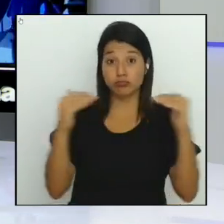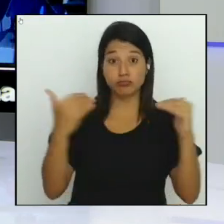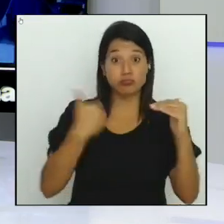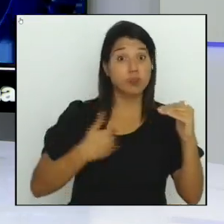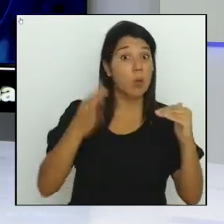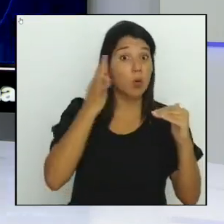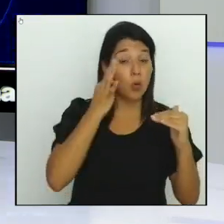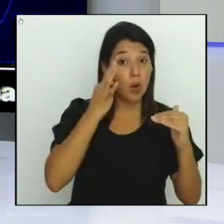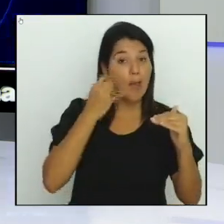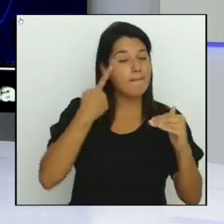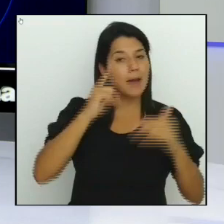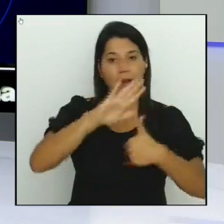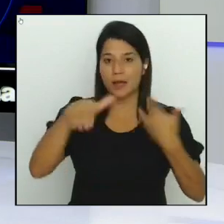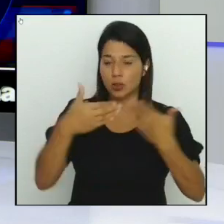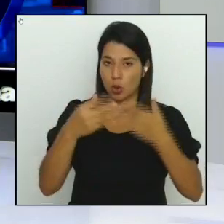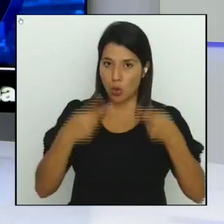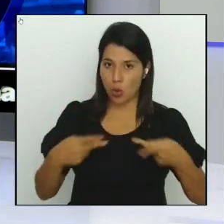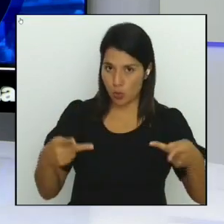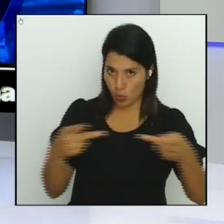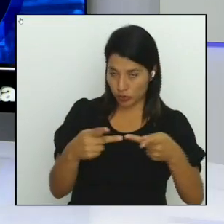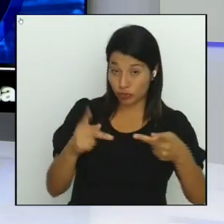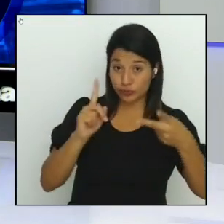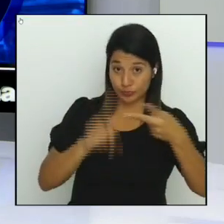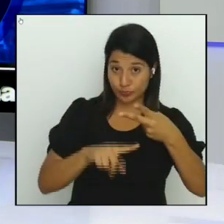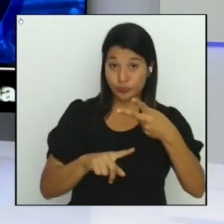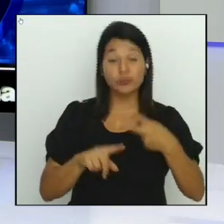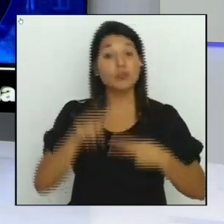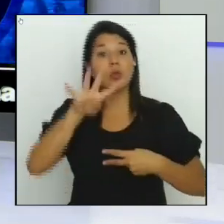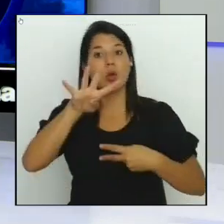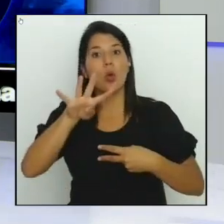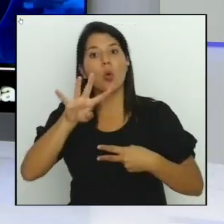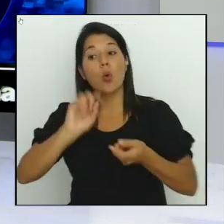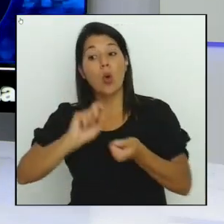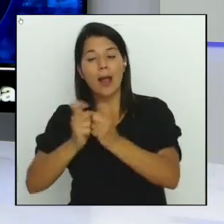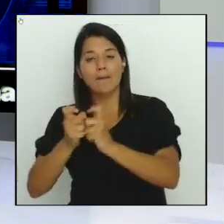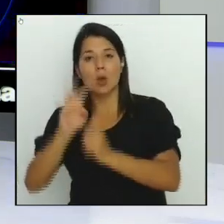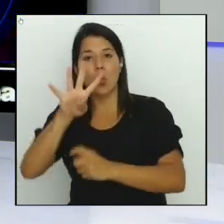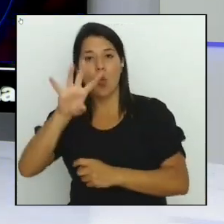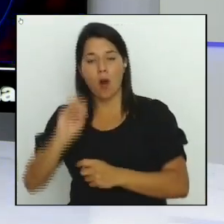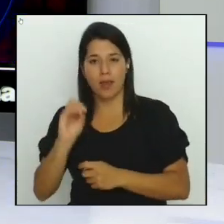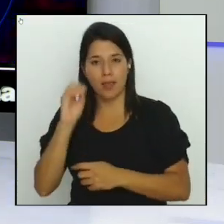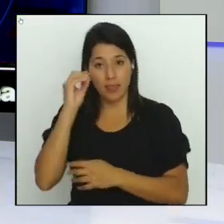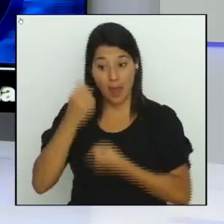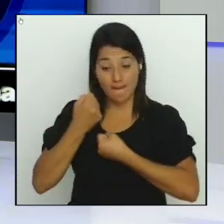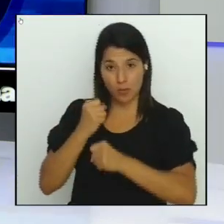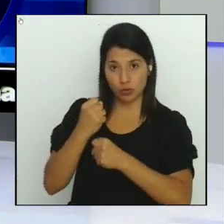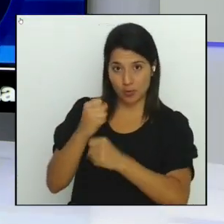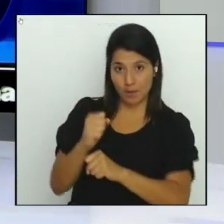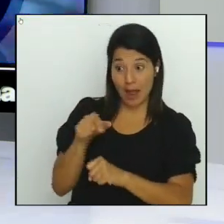cargos y la renovación de 40 gobiernos locales donde sus alcances no se podrán reelegir.